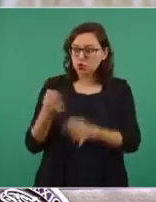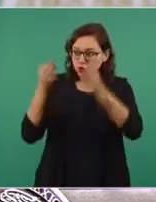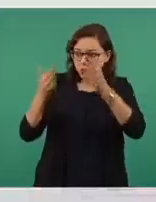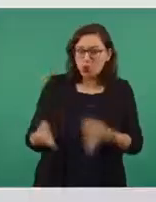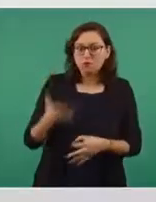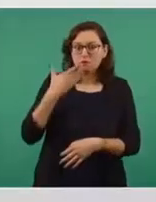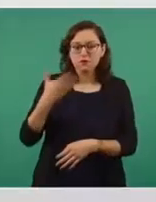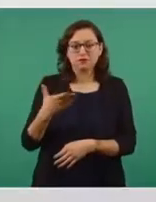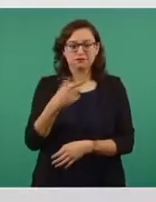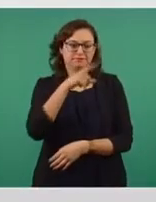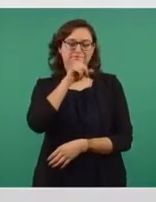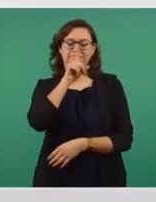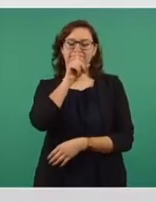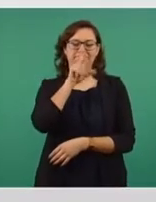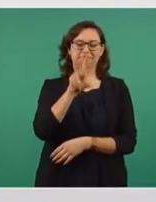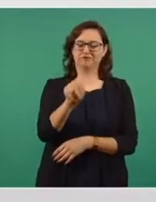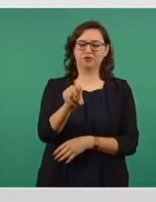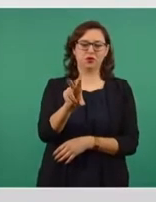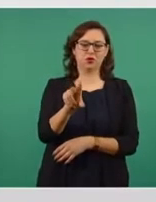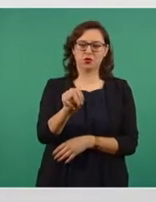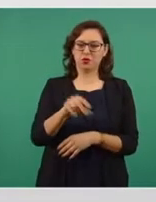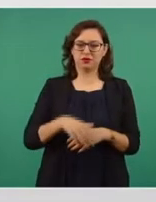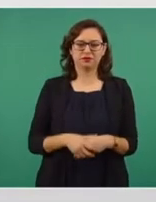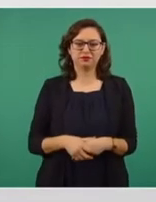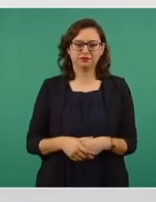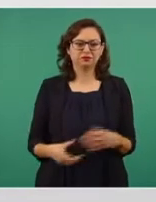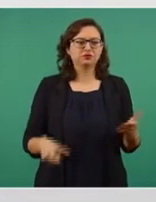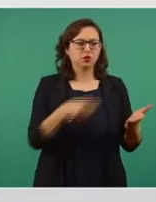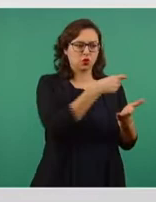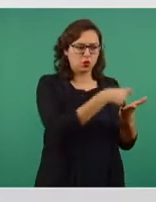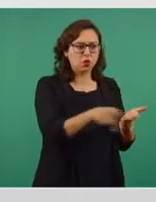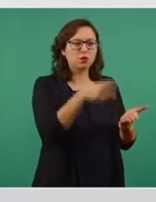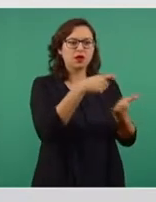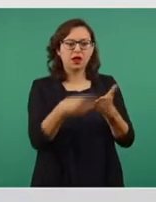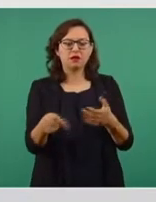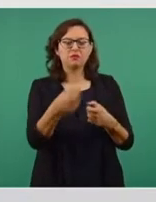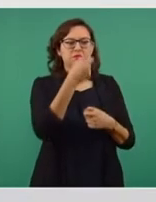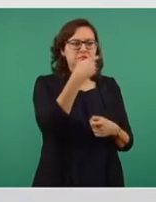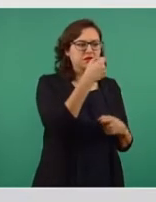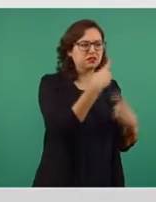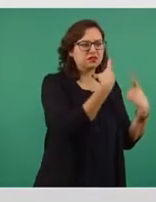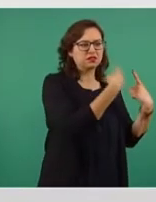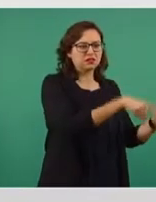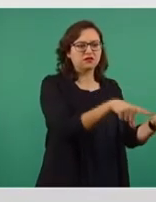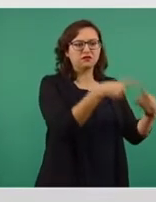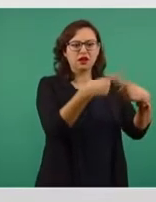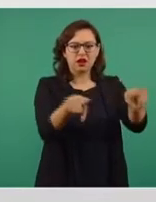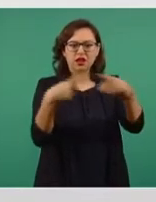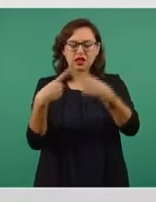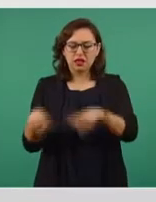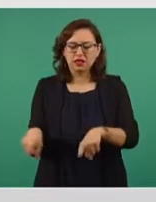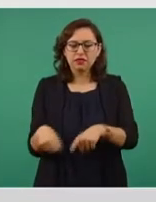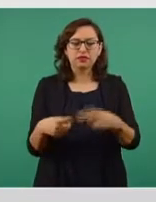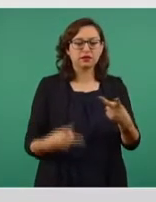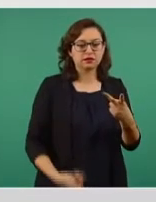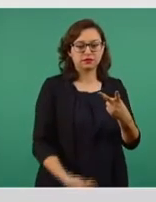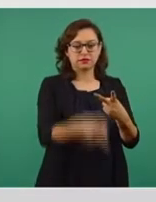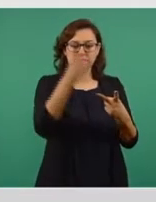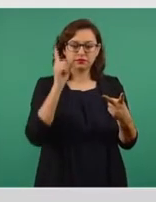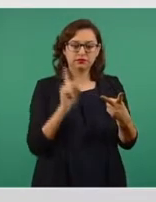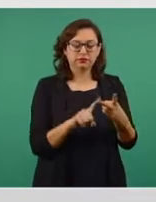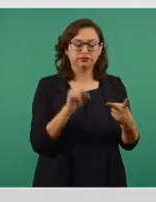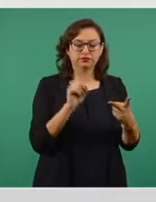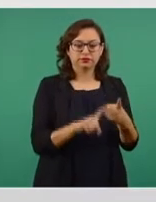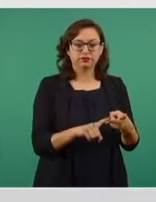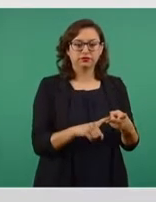pero medicamentos distintos. No se dijo que la compra de medicamentos trajo consigo la